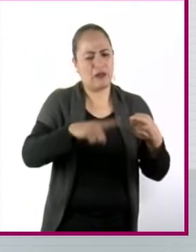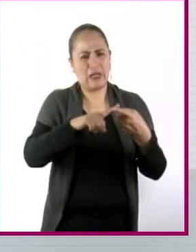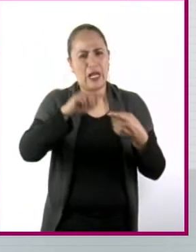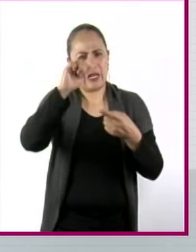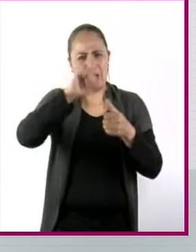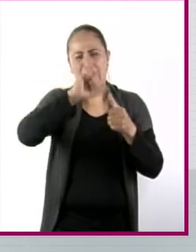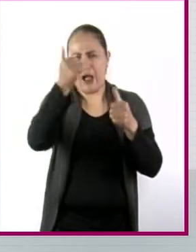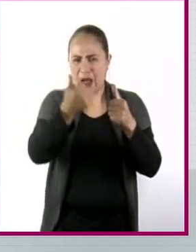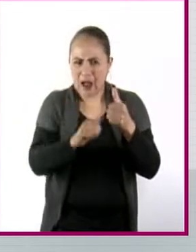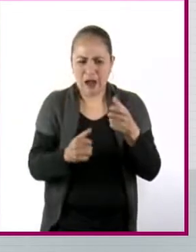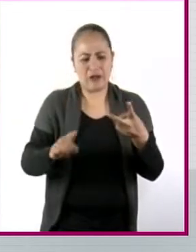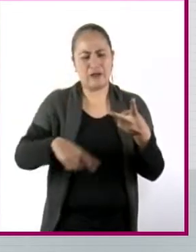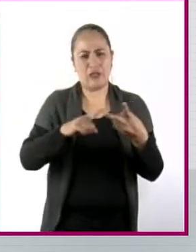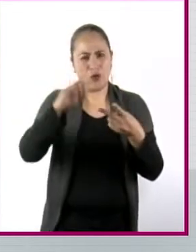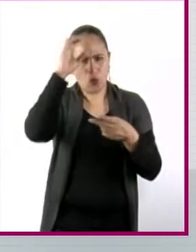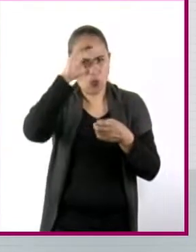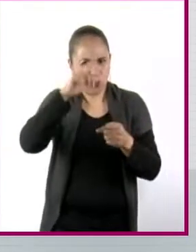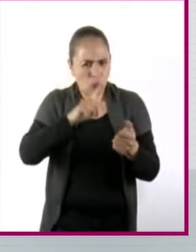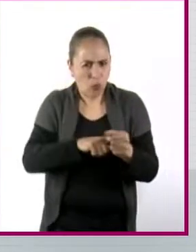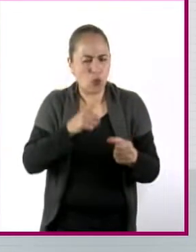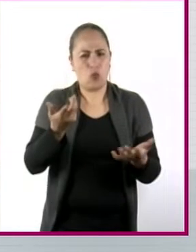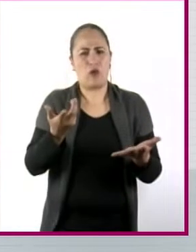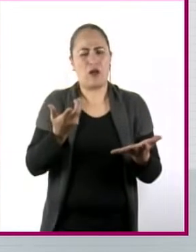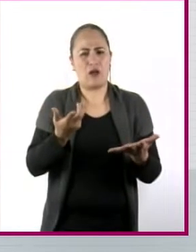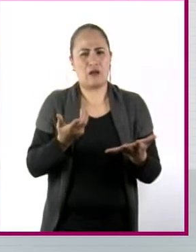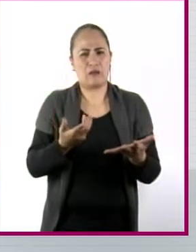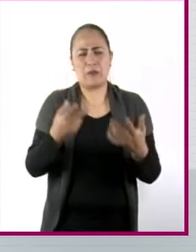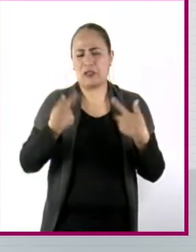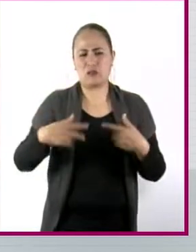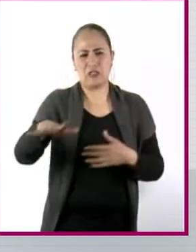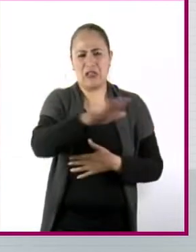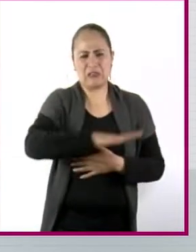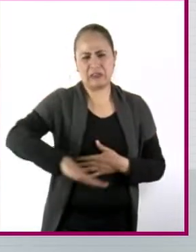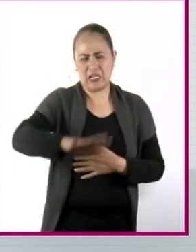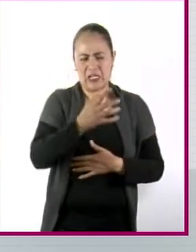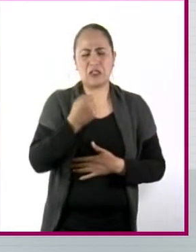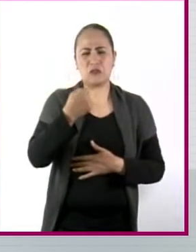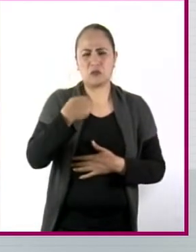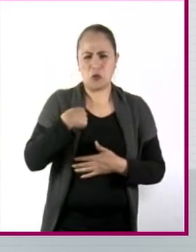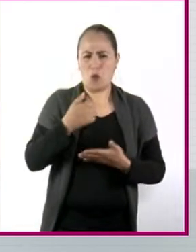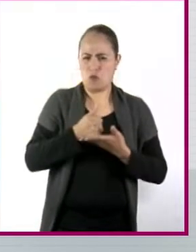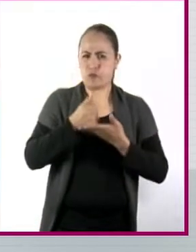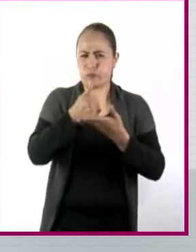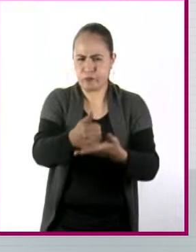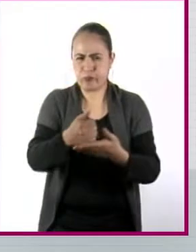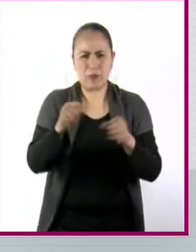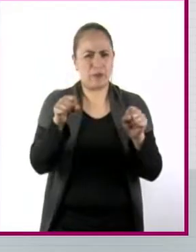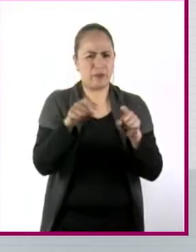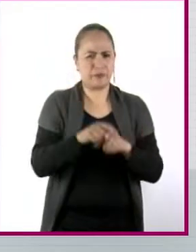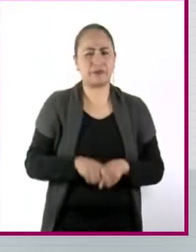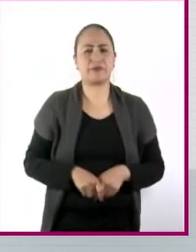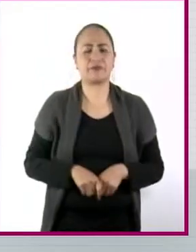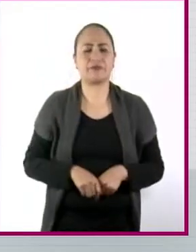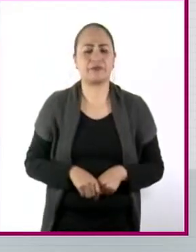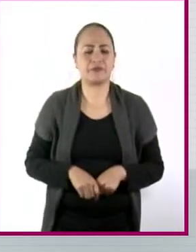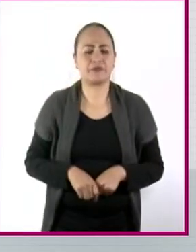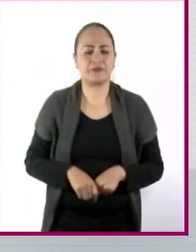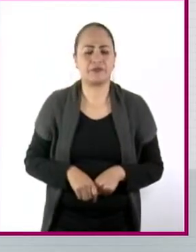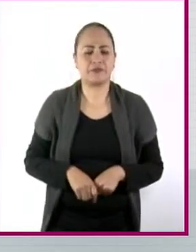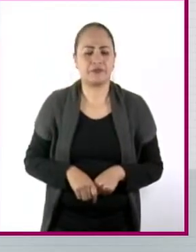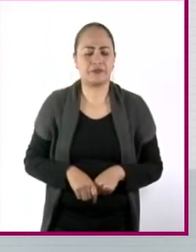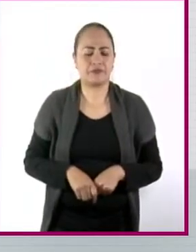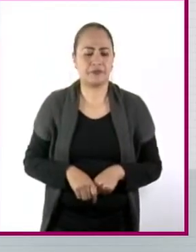cultural de la población, ¿no? De la comunidad estudiantil. ¿Cuál consideras que es la